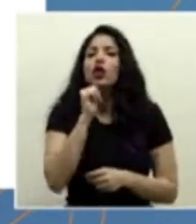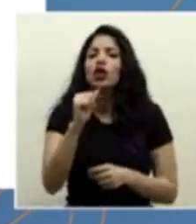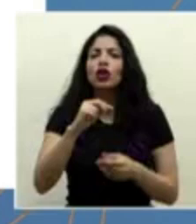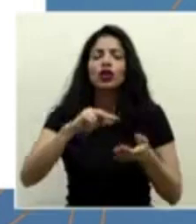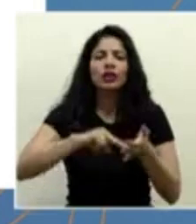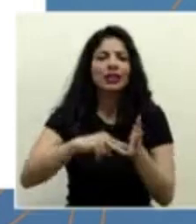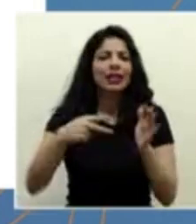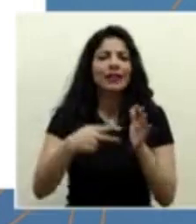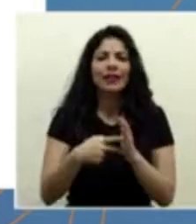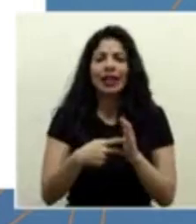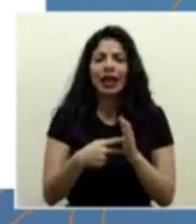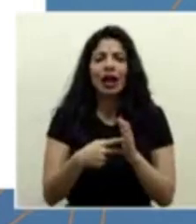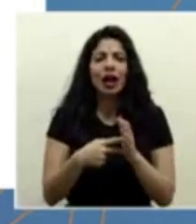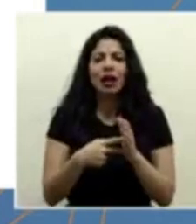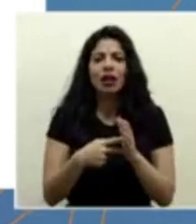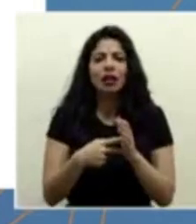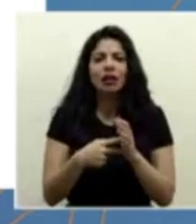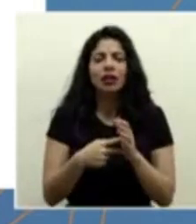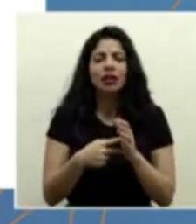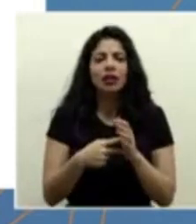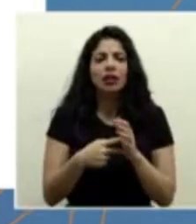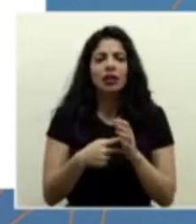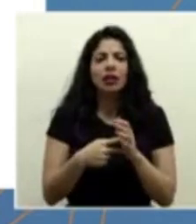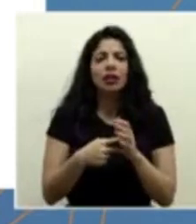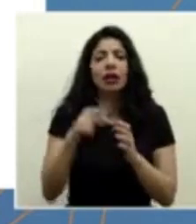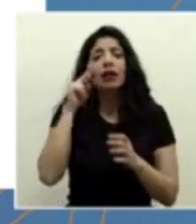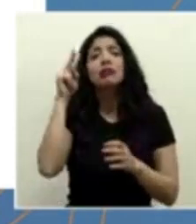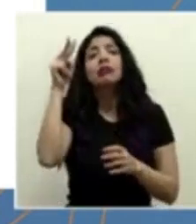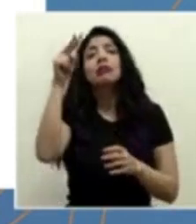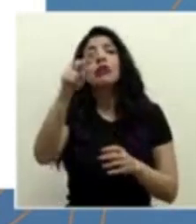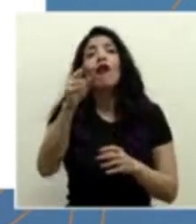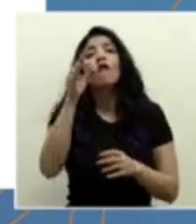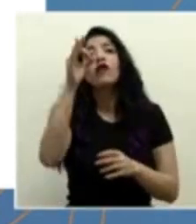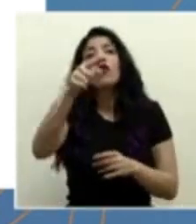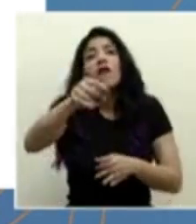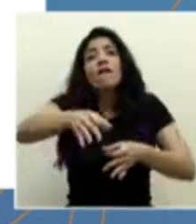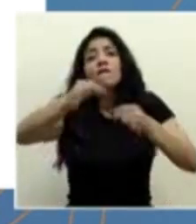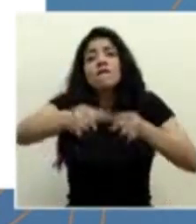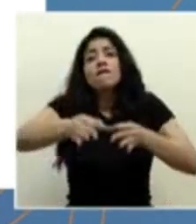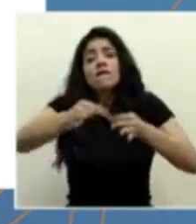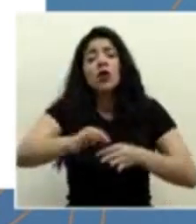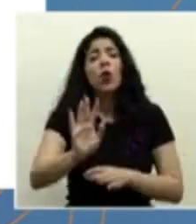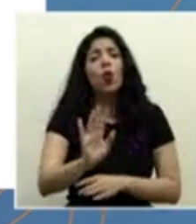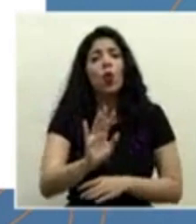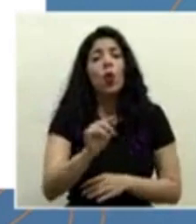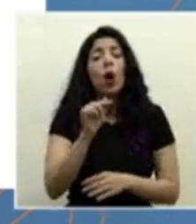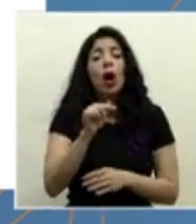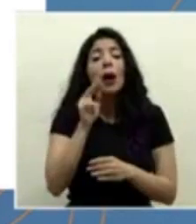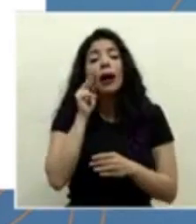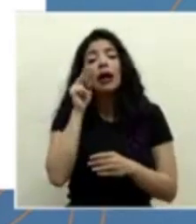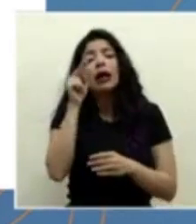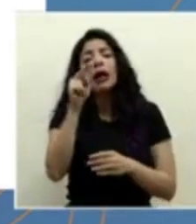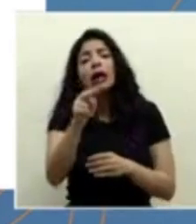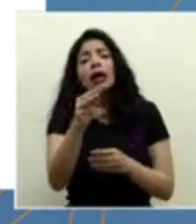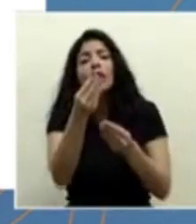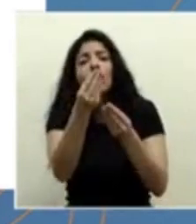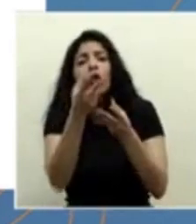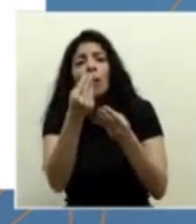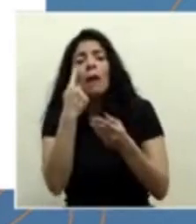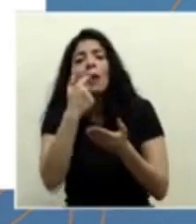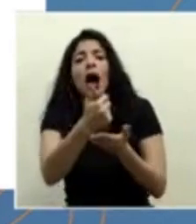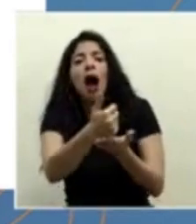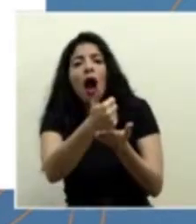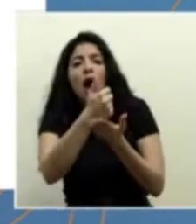un viaje al futuro. sea, las proyecciones, lo que nos ayudan es a tomar decisiones,